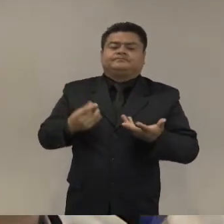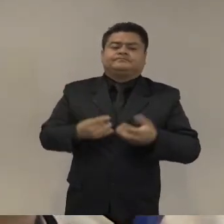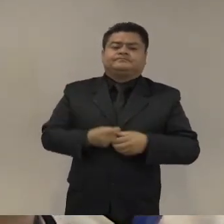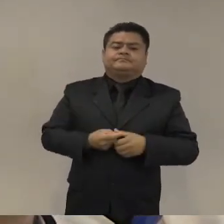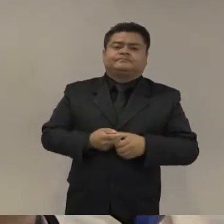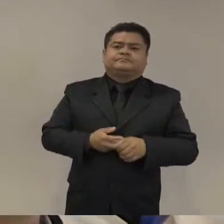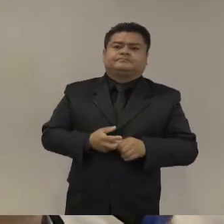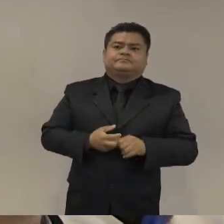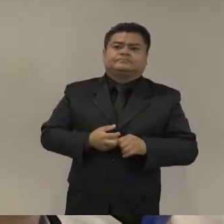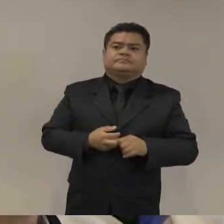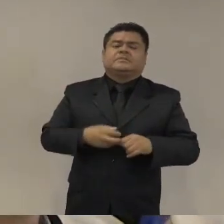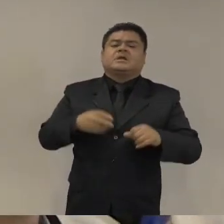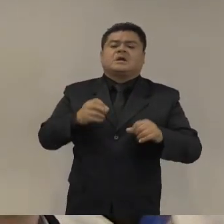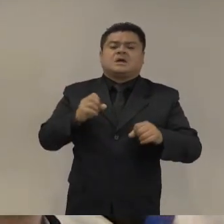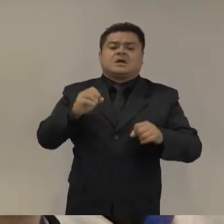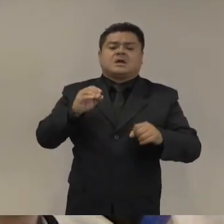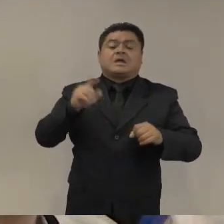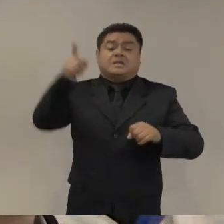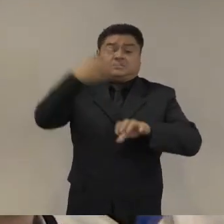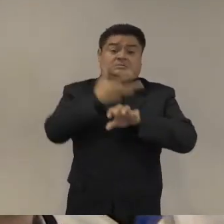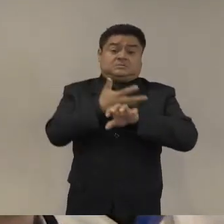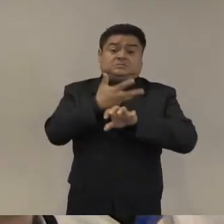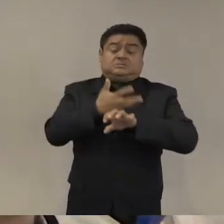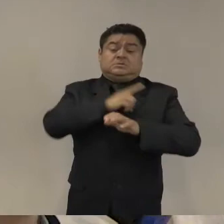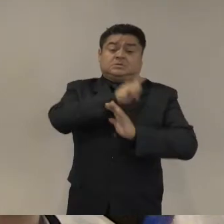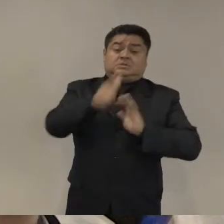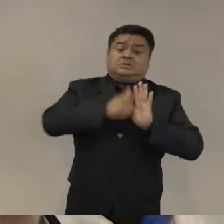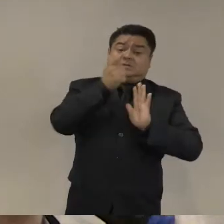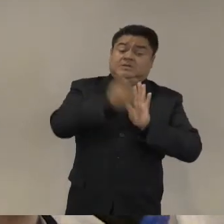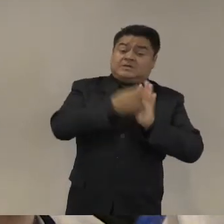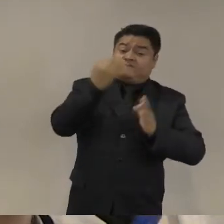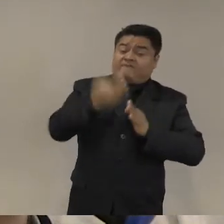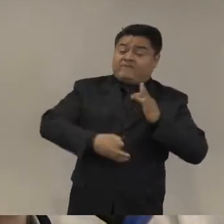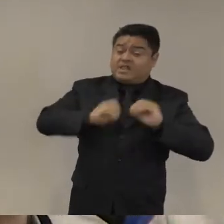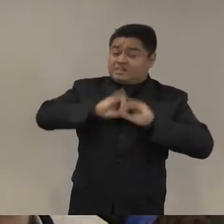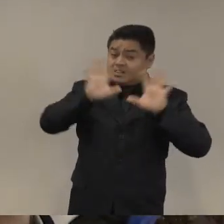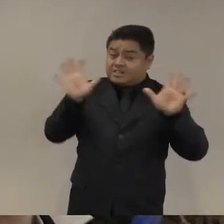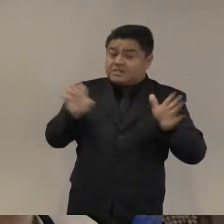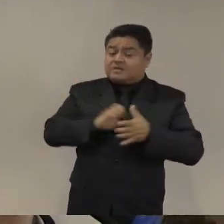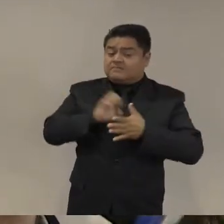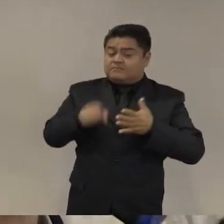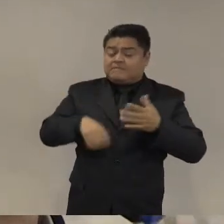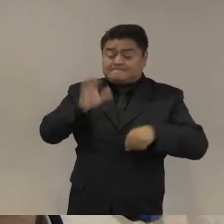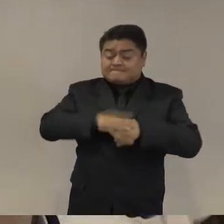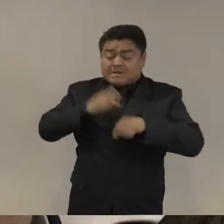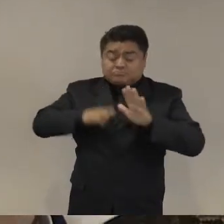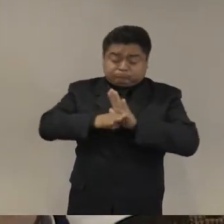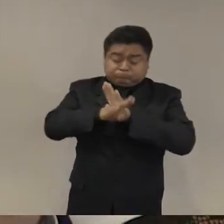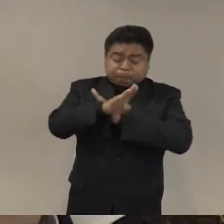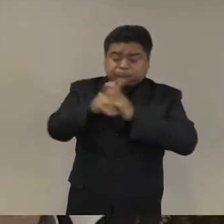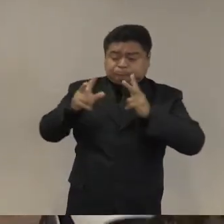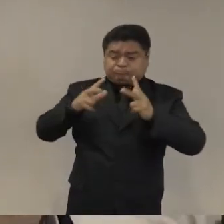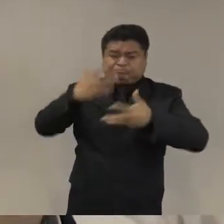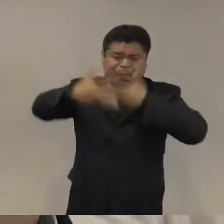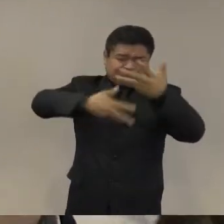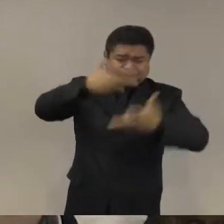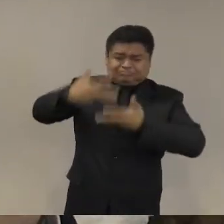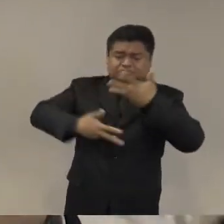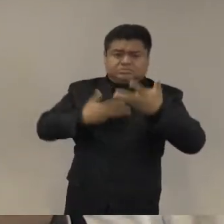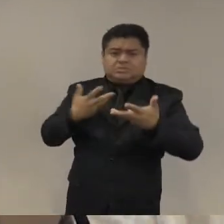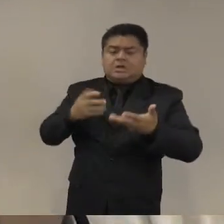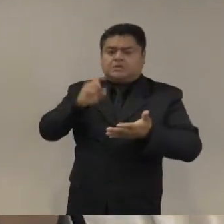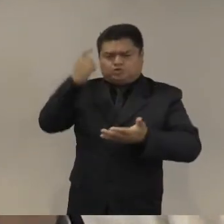hemos vivido eso en Estados Unidos y eso incrementó bastante las tasas de violencia no hablo de la